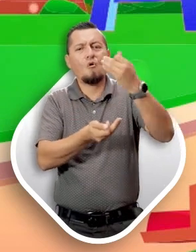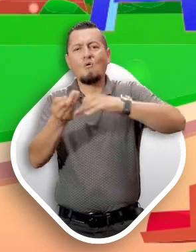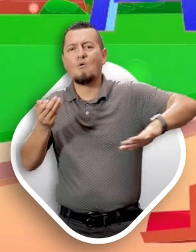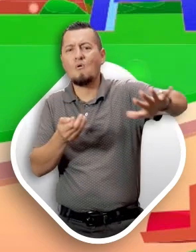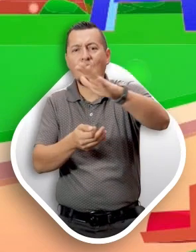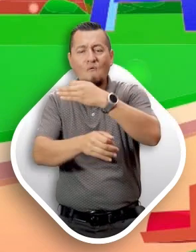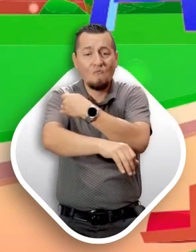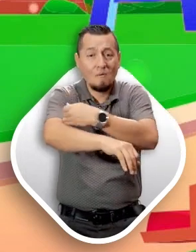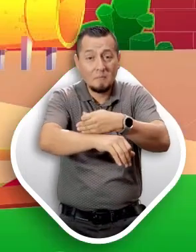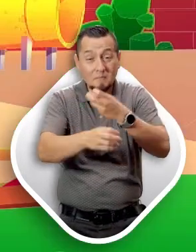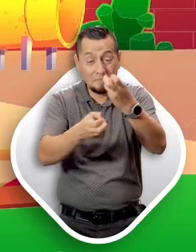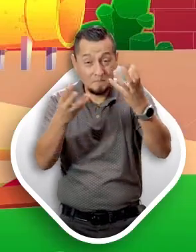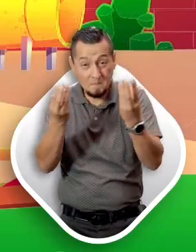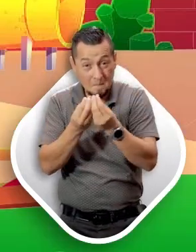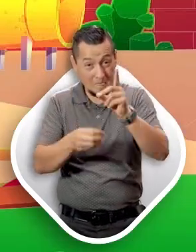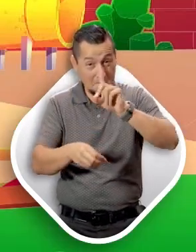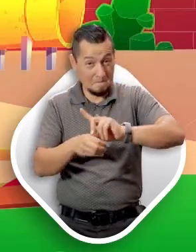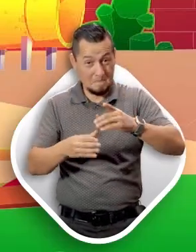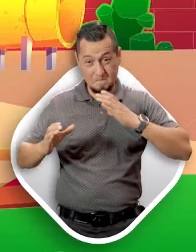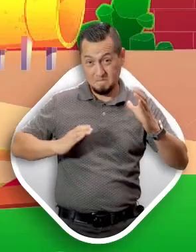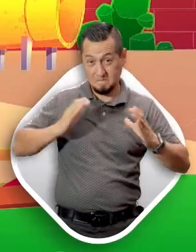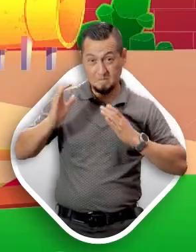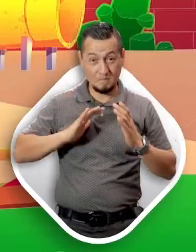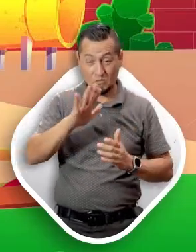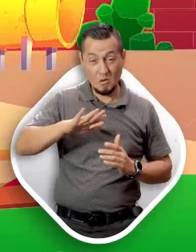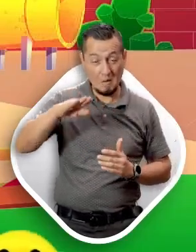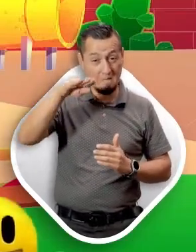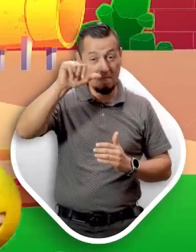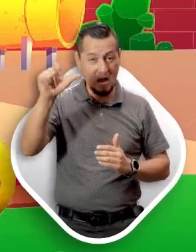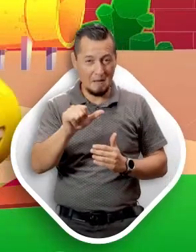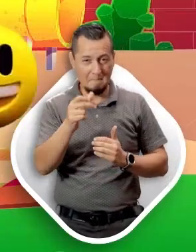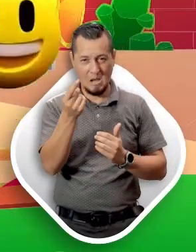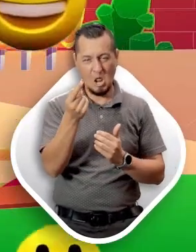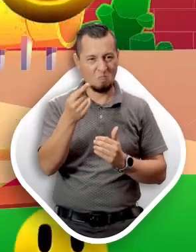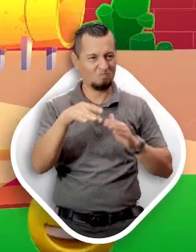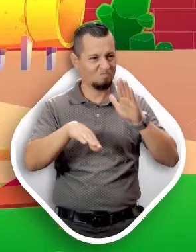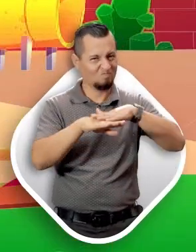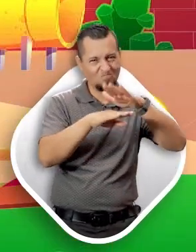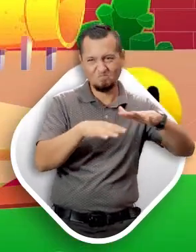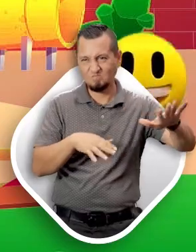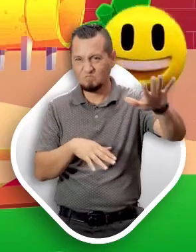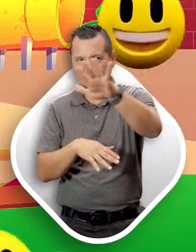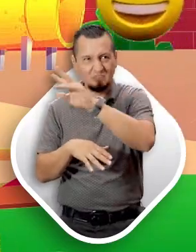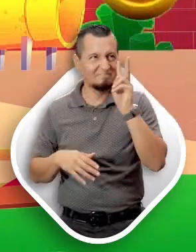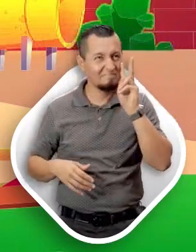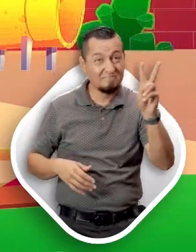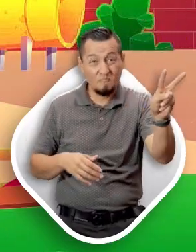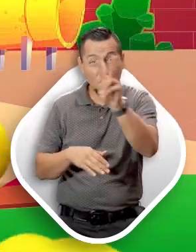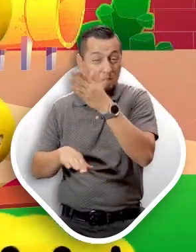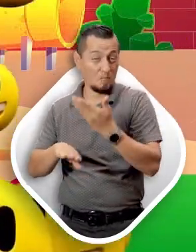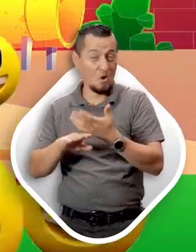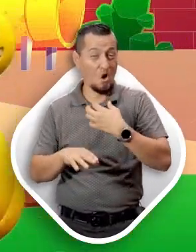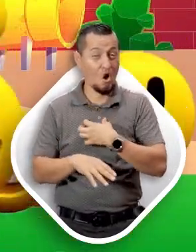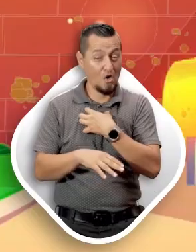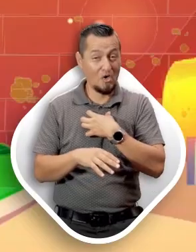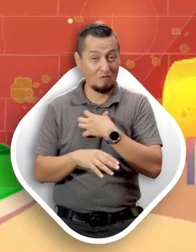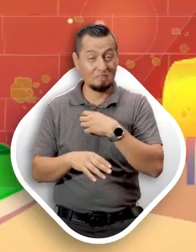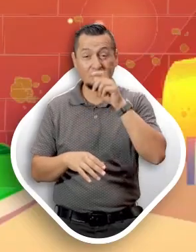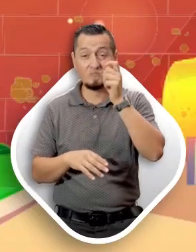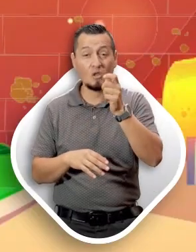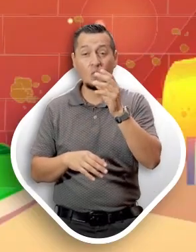compartiendo en familia. Al finalizar el convivio, Max se reunió con toda la tropa. Los vio muy contentos.